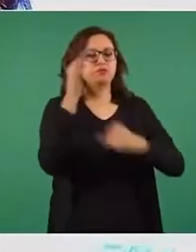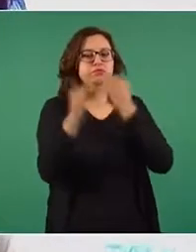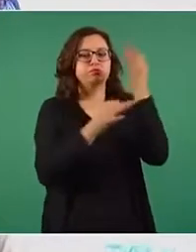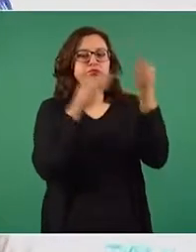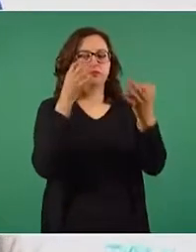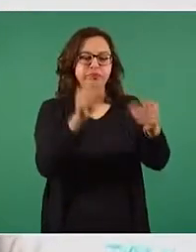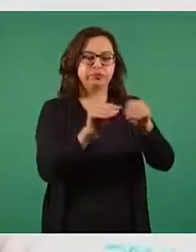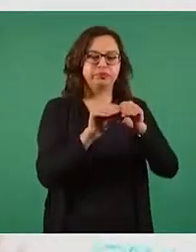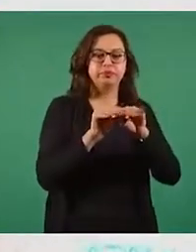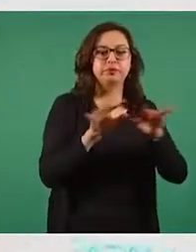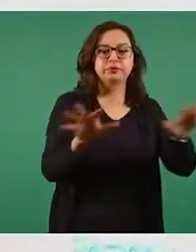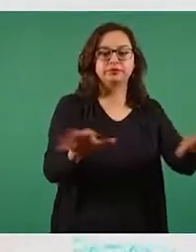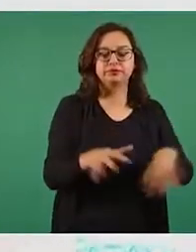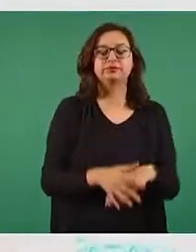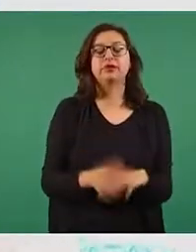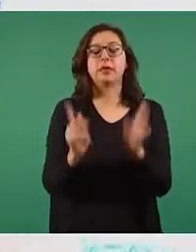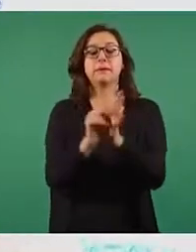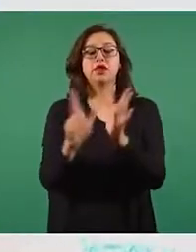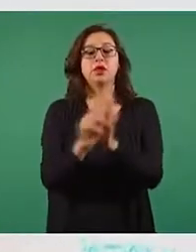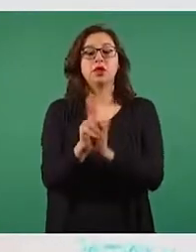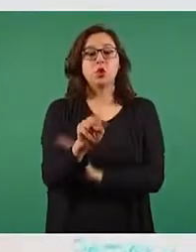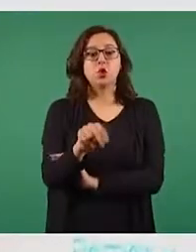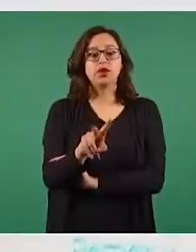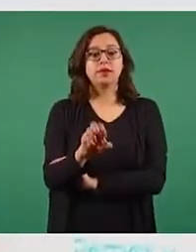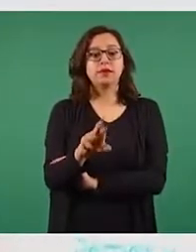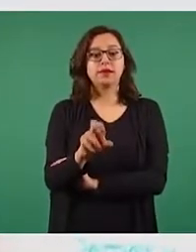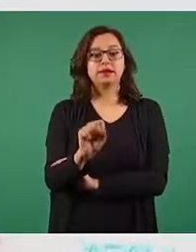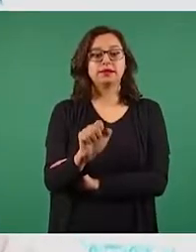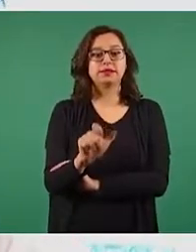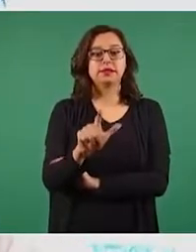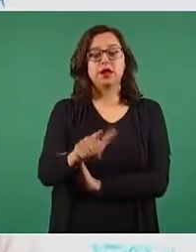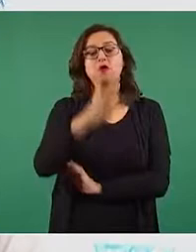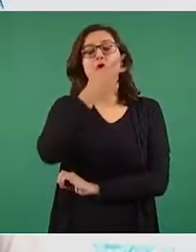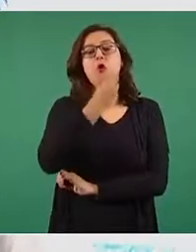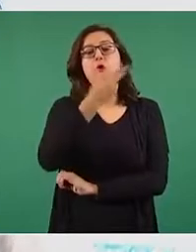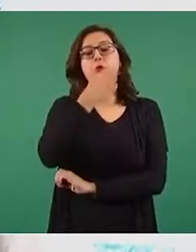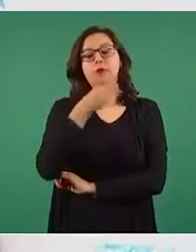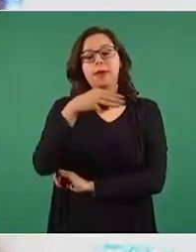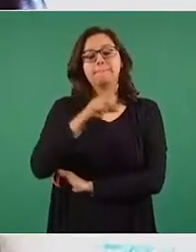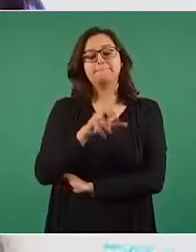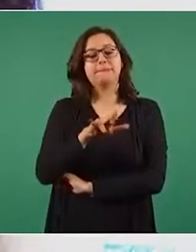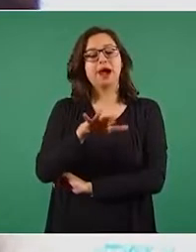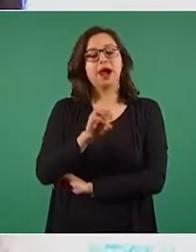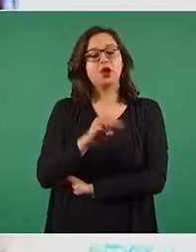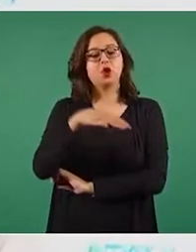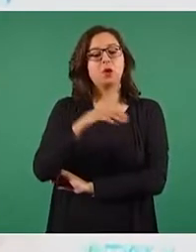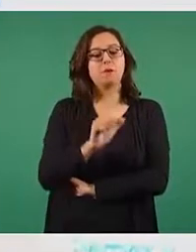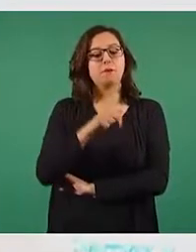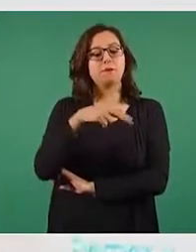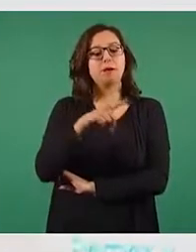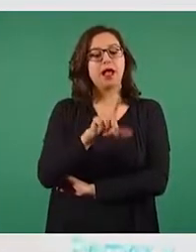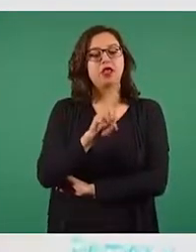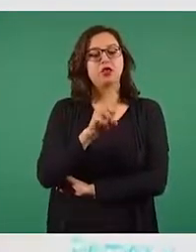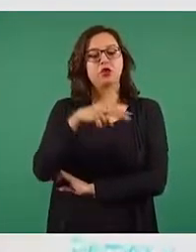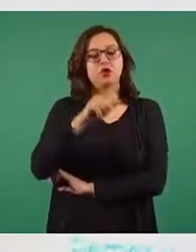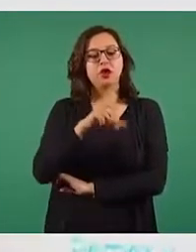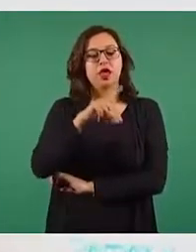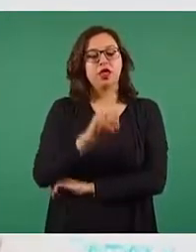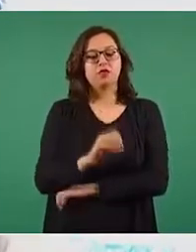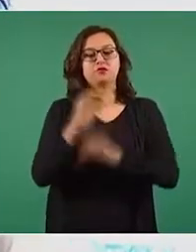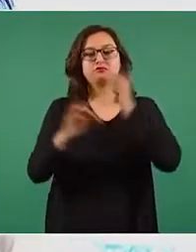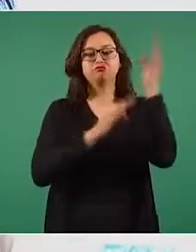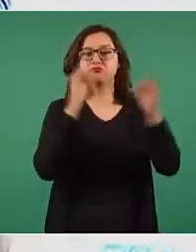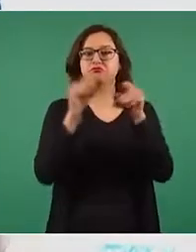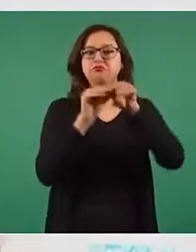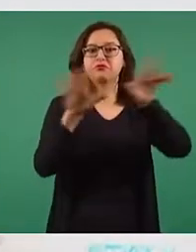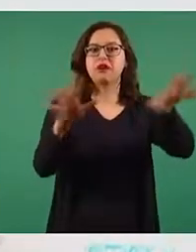En el periódico El Universal, el señor Mario Maldonado publica una noticia falsa que proviene de las